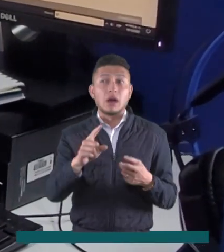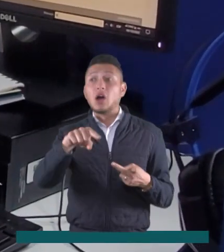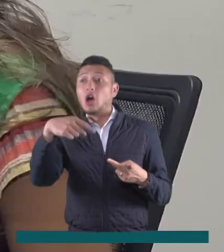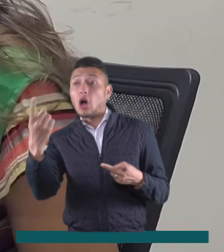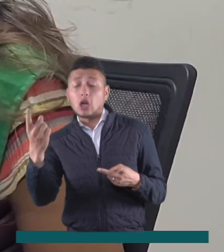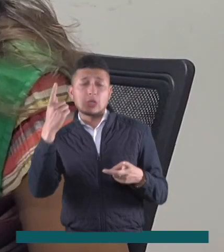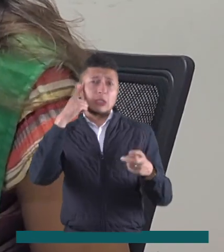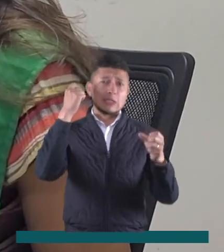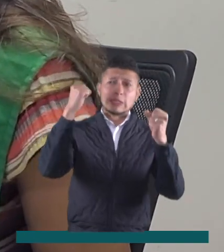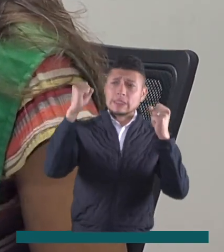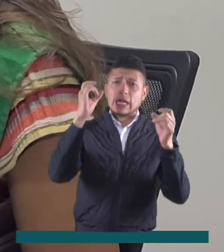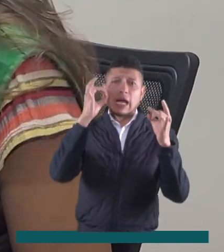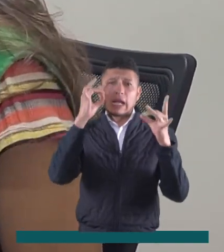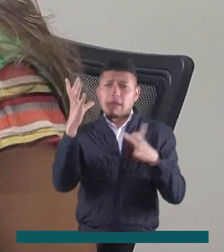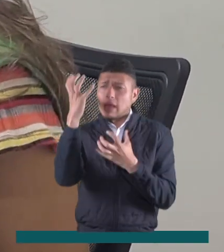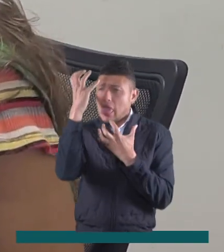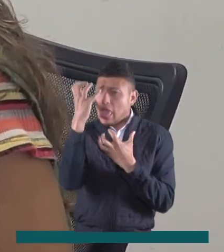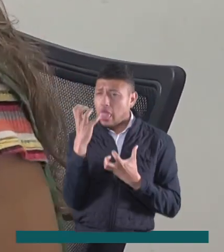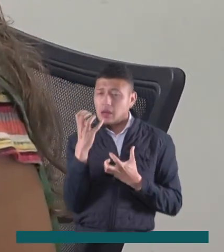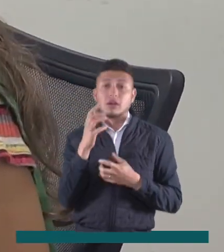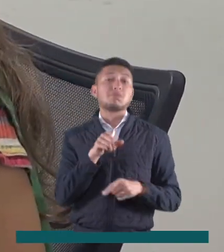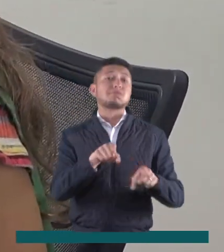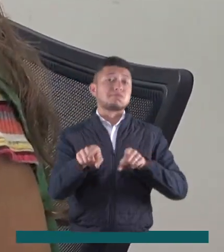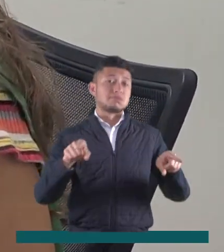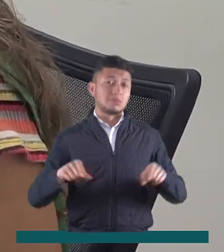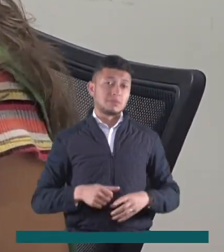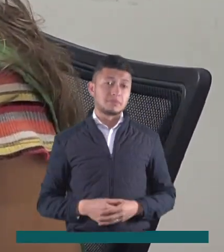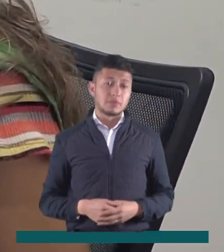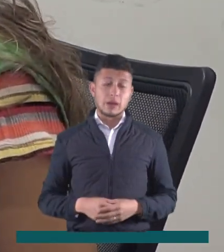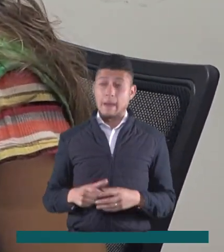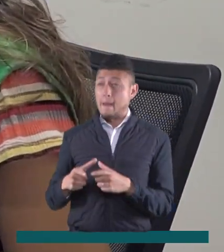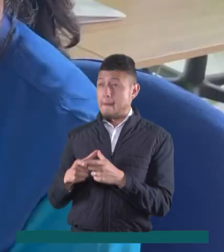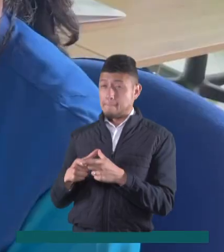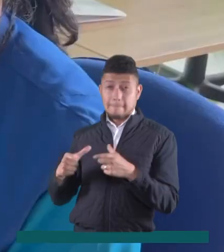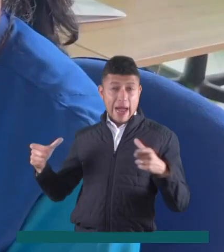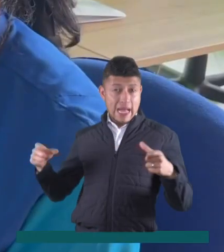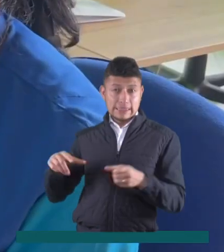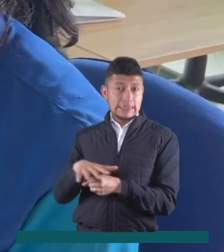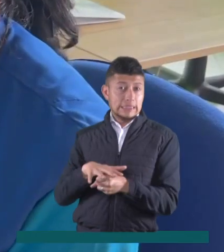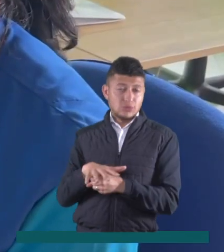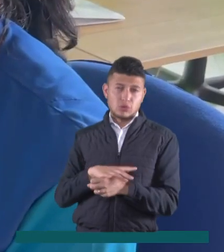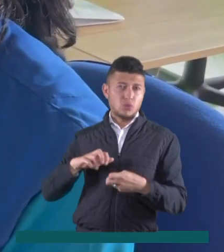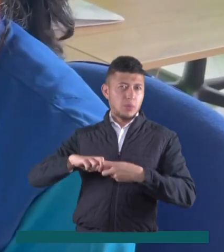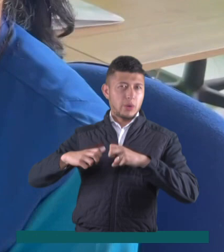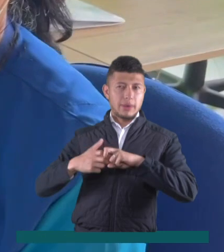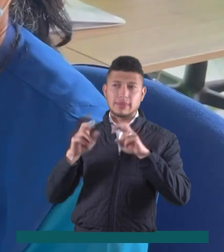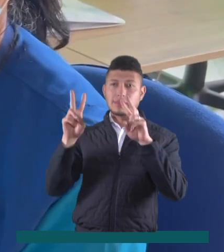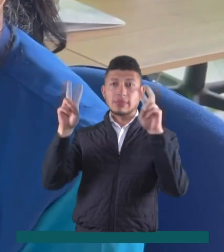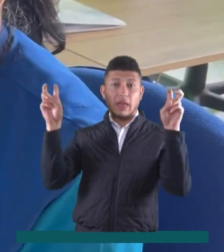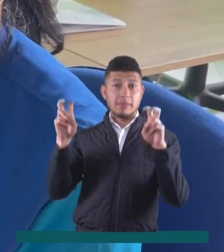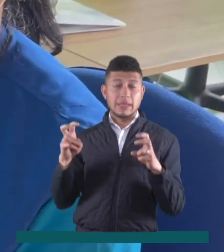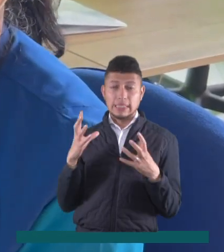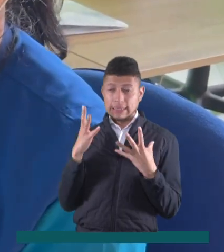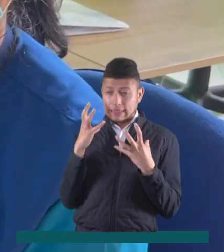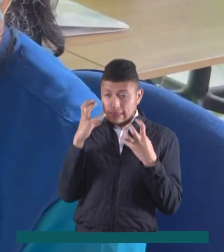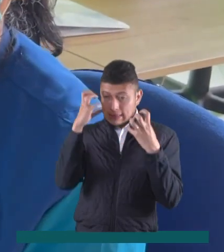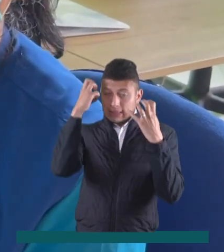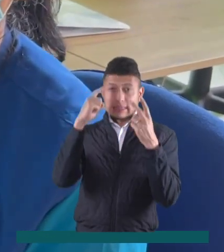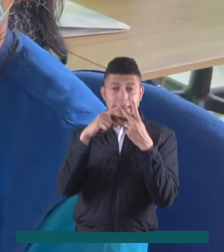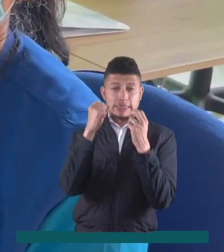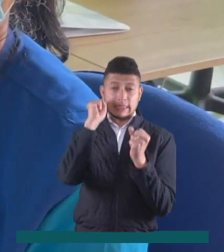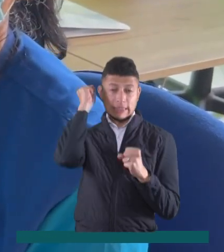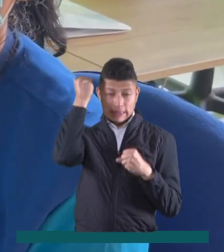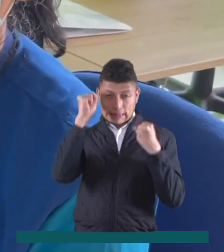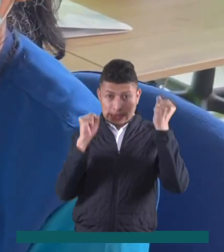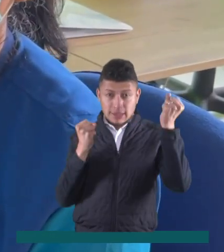otros en cambio atraviesan severos casos de depresión. Bueno, los casos más recurrentes son situaciones o problemáticas relacionadas con el